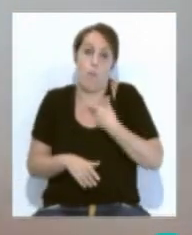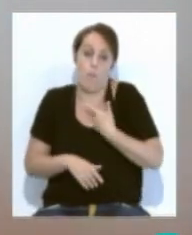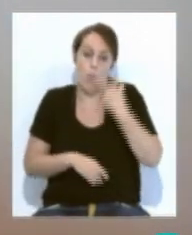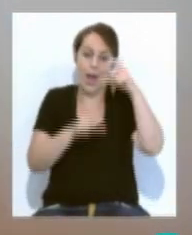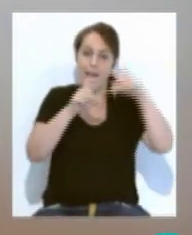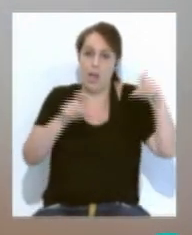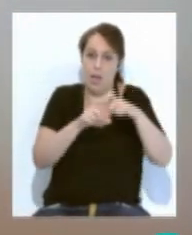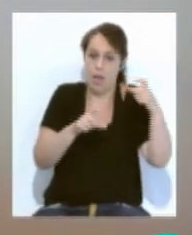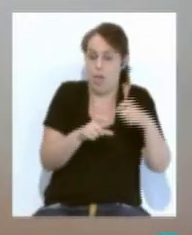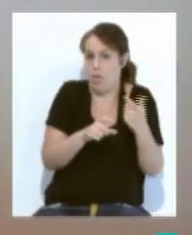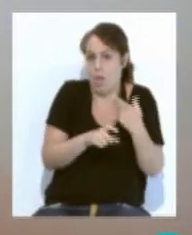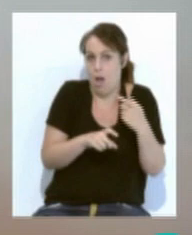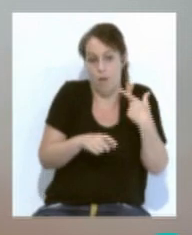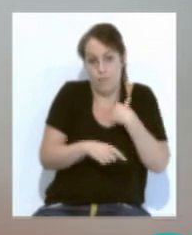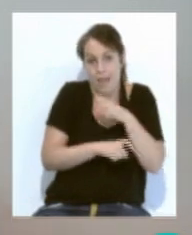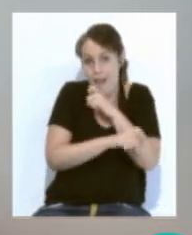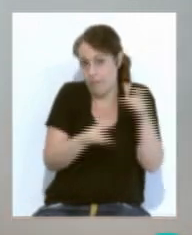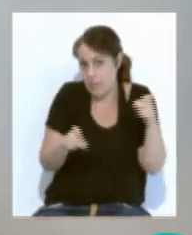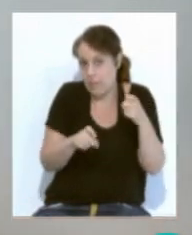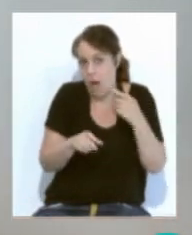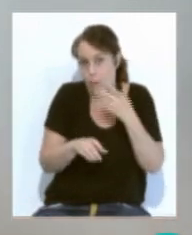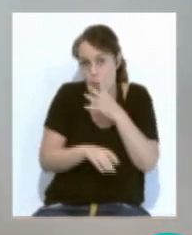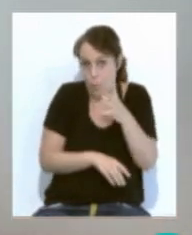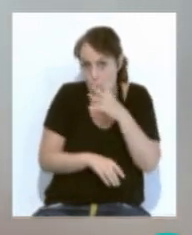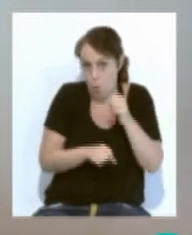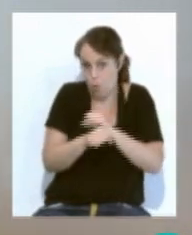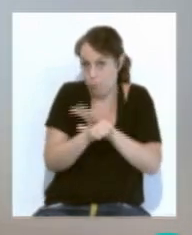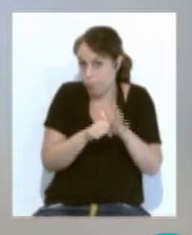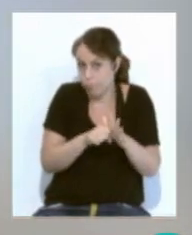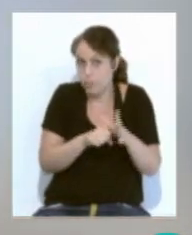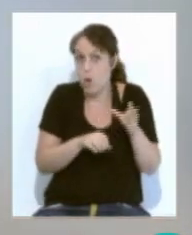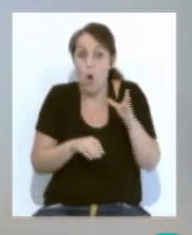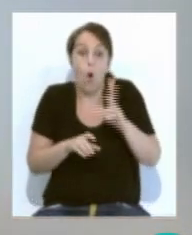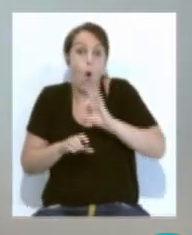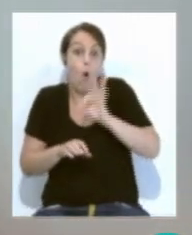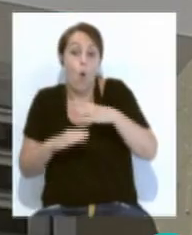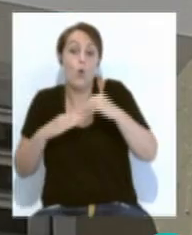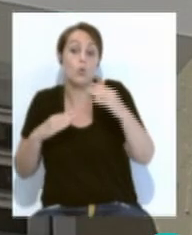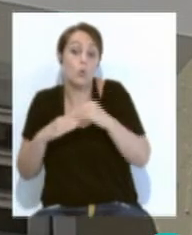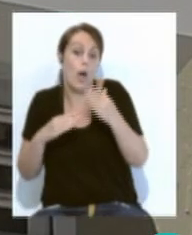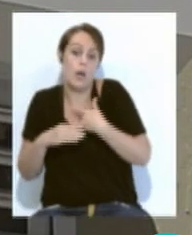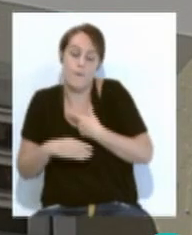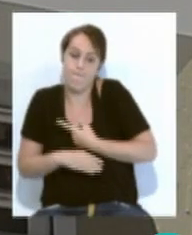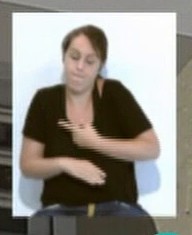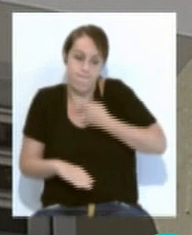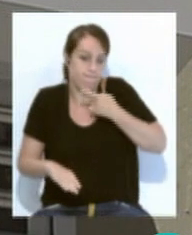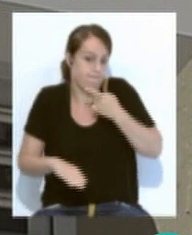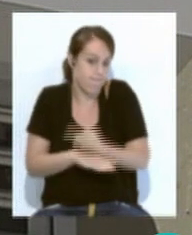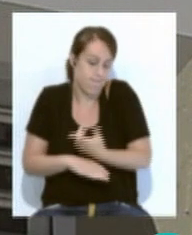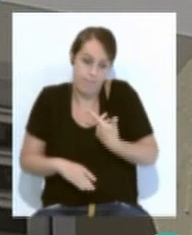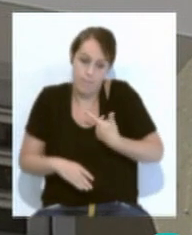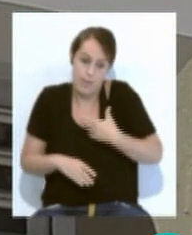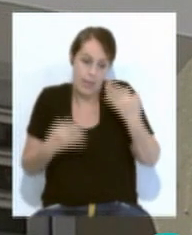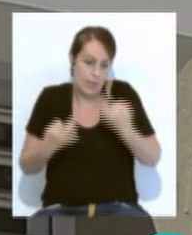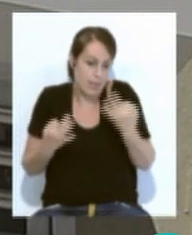la agencia relacionada con cualquier motivo vinculado a la epidemia de COVID-19 como si es el propio usuario el que se vea obligado a realizar